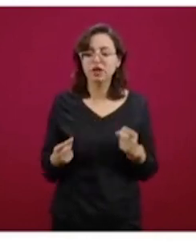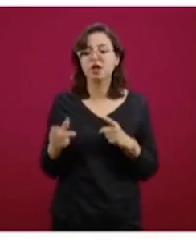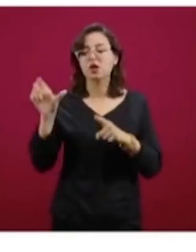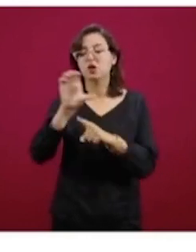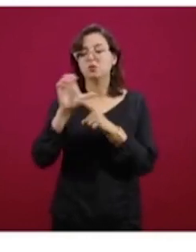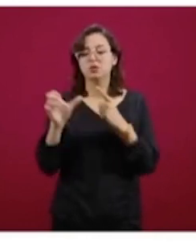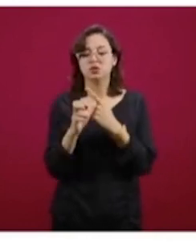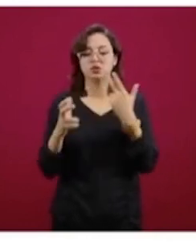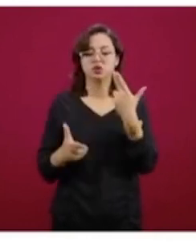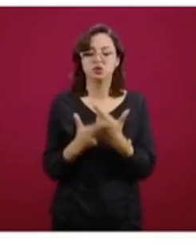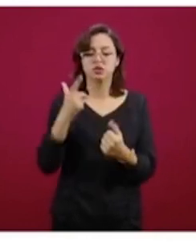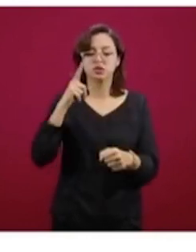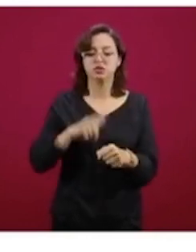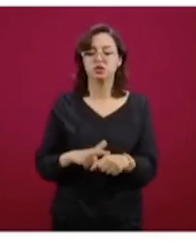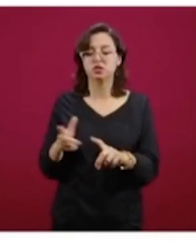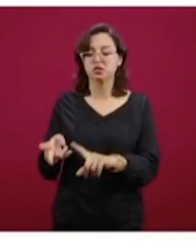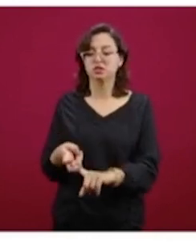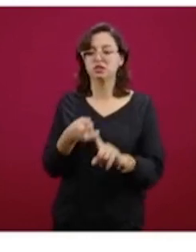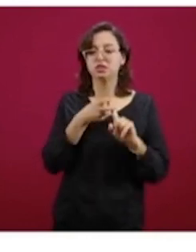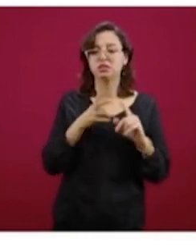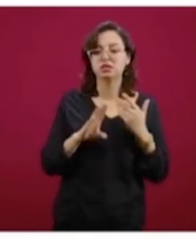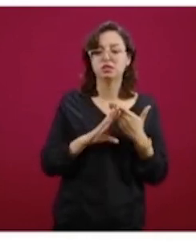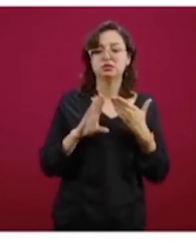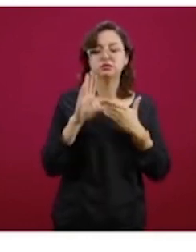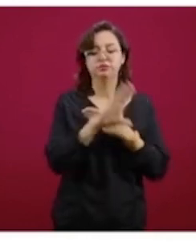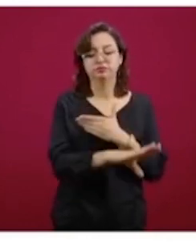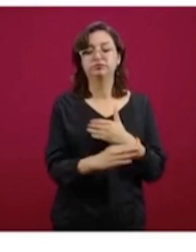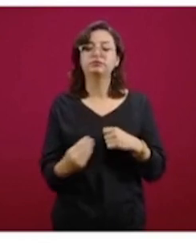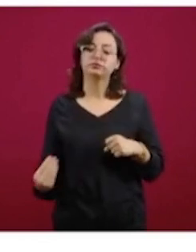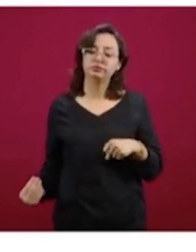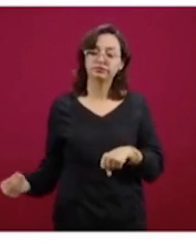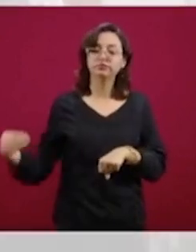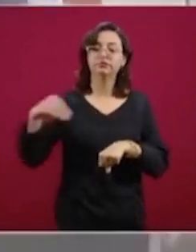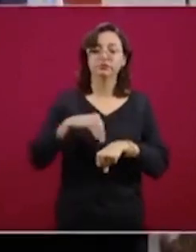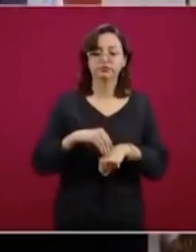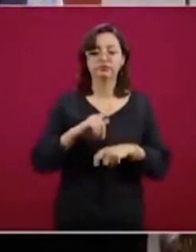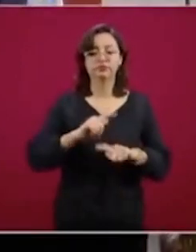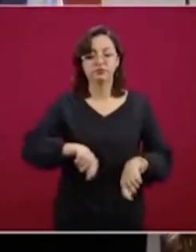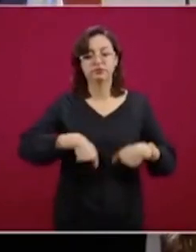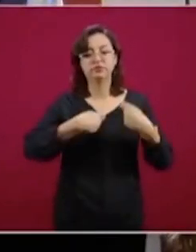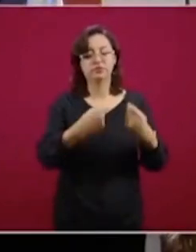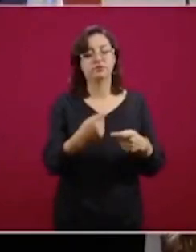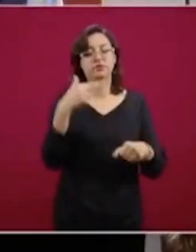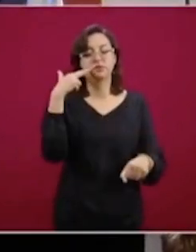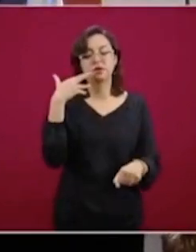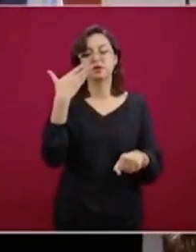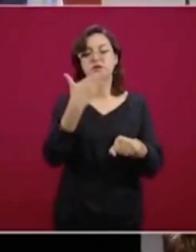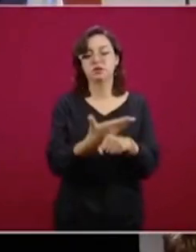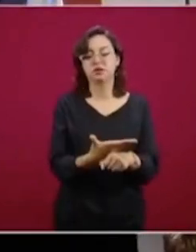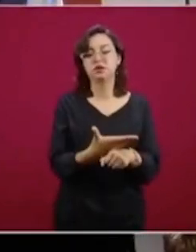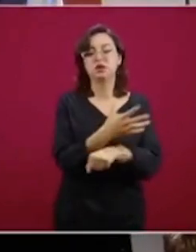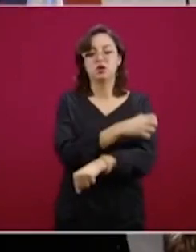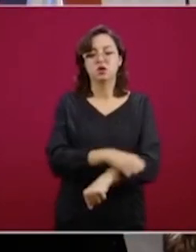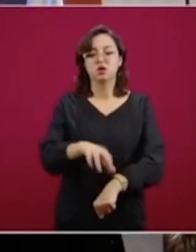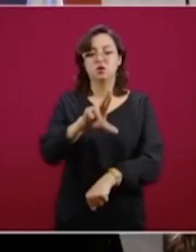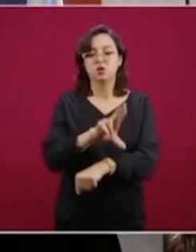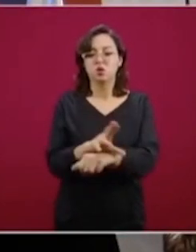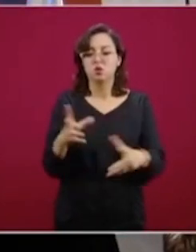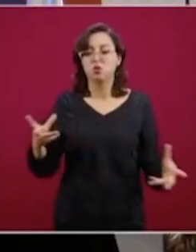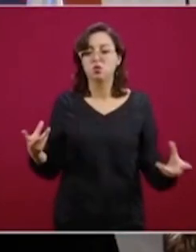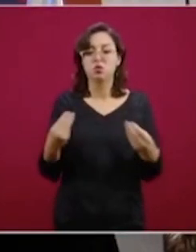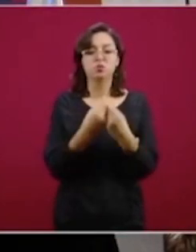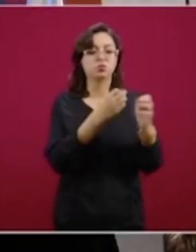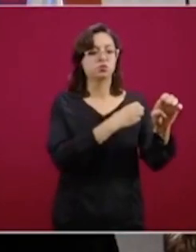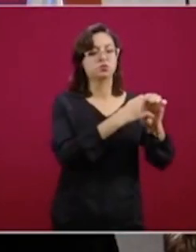Nacional Antisecuestros, a la que le hemos agregado la responsabilidad de coordinarse con los